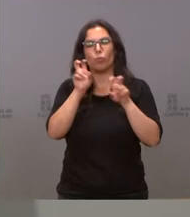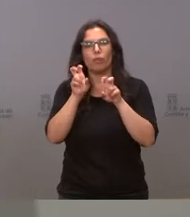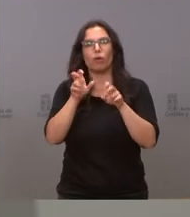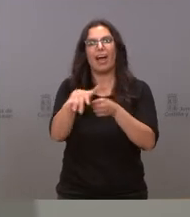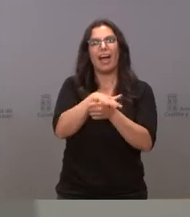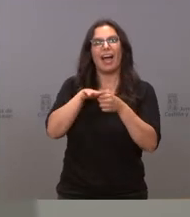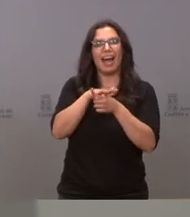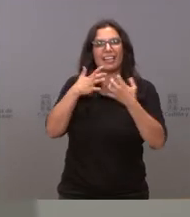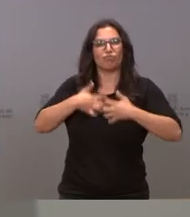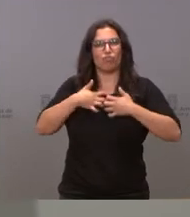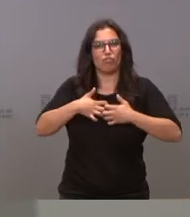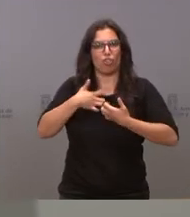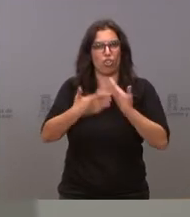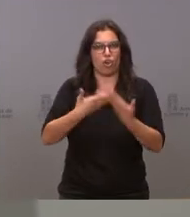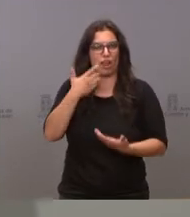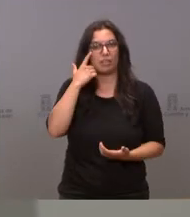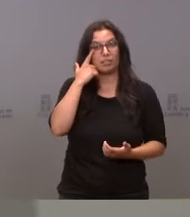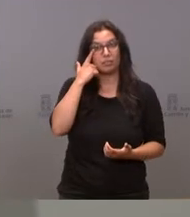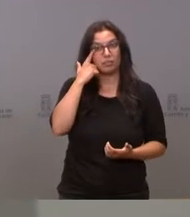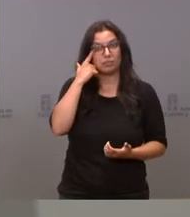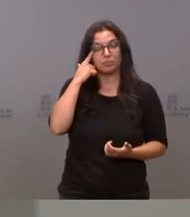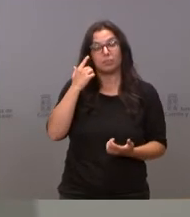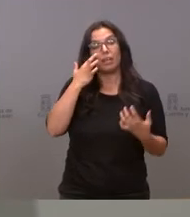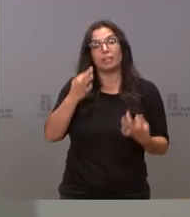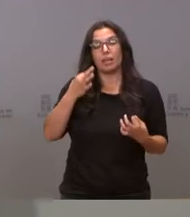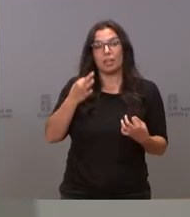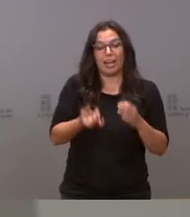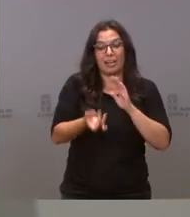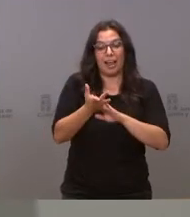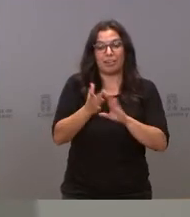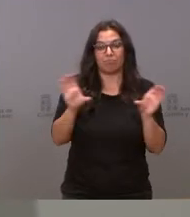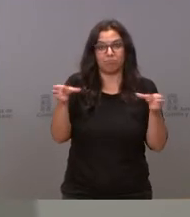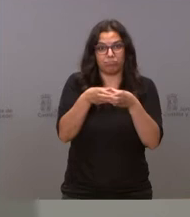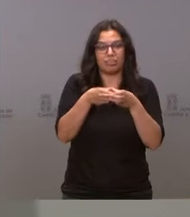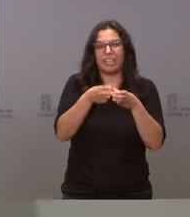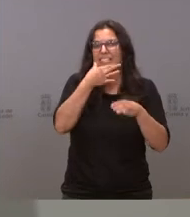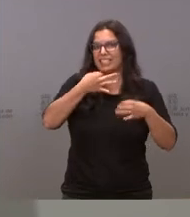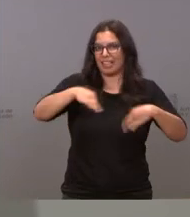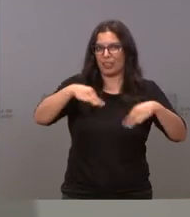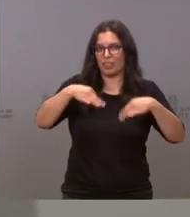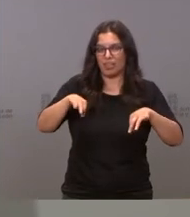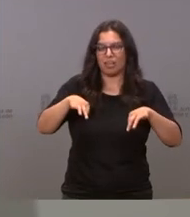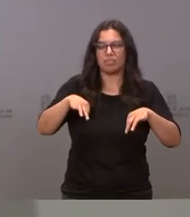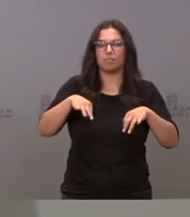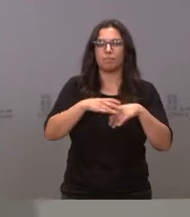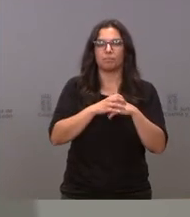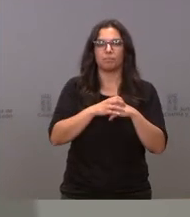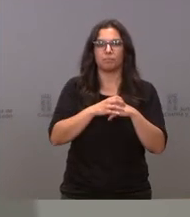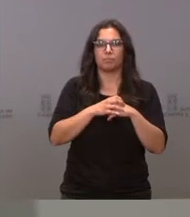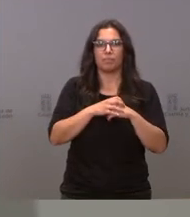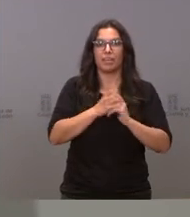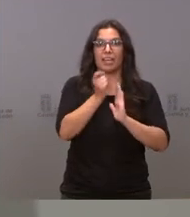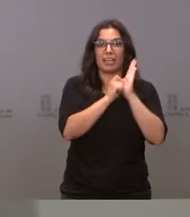áreas funcionales, que van a ser más sencillas de constituirse. Se van a suprimir parte de los